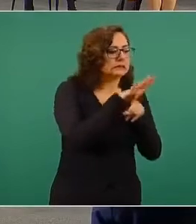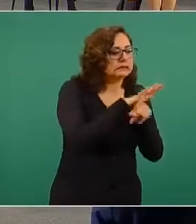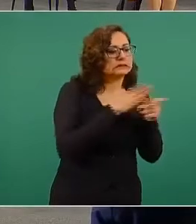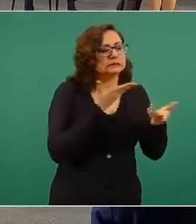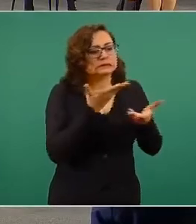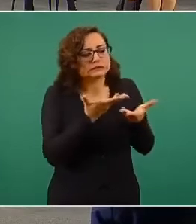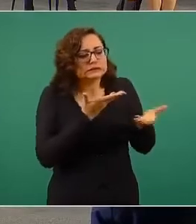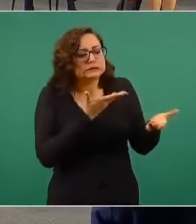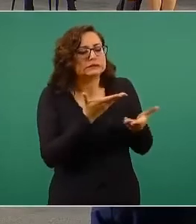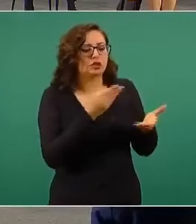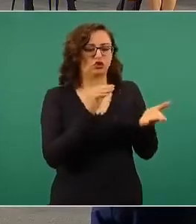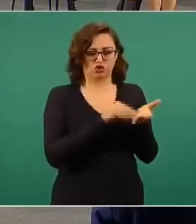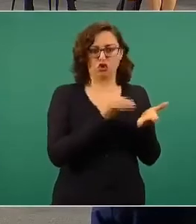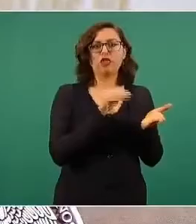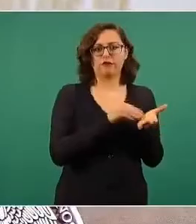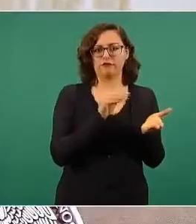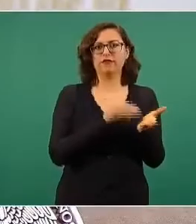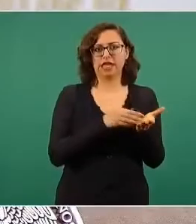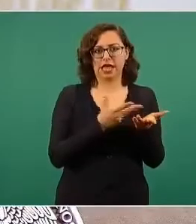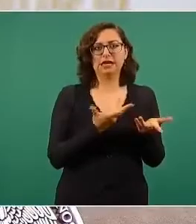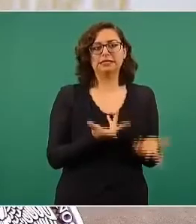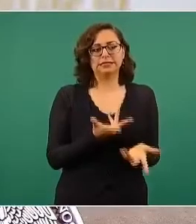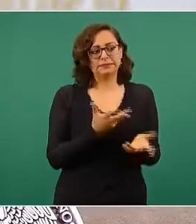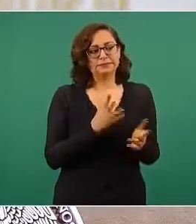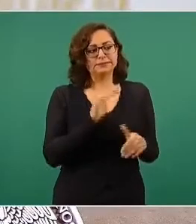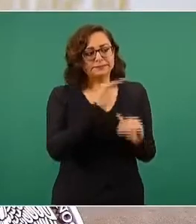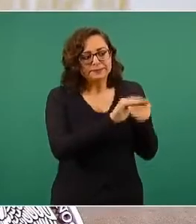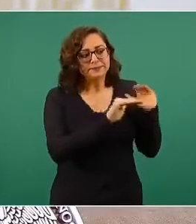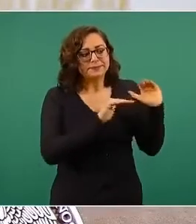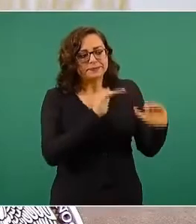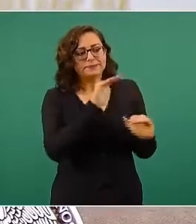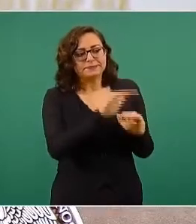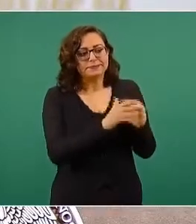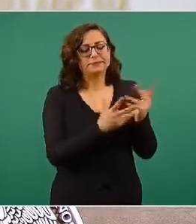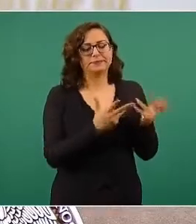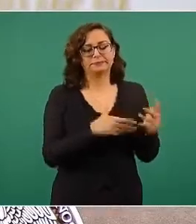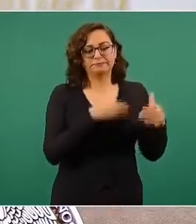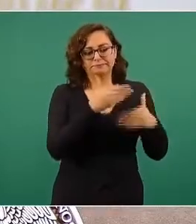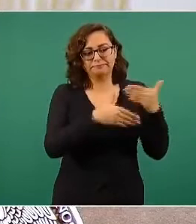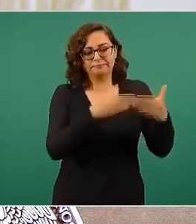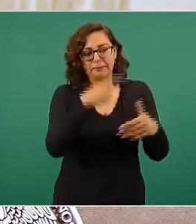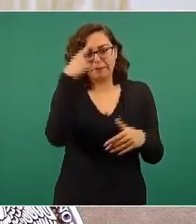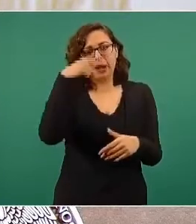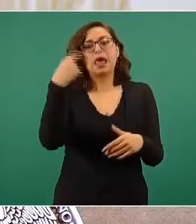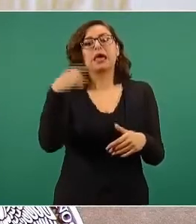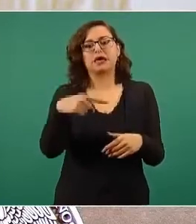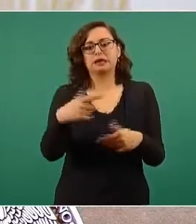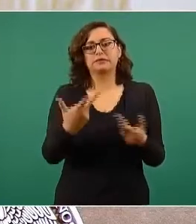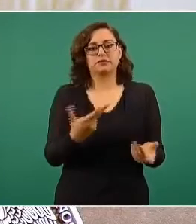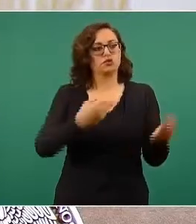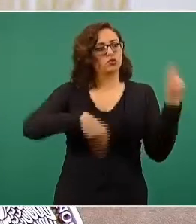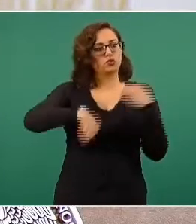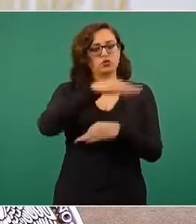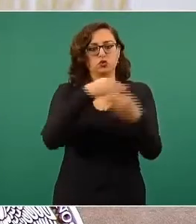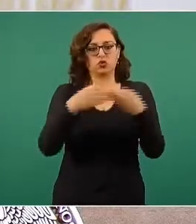para que todos nos cuidemos y